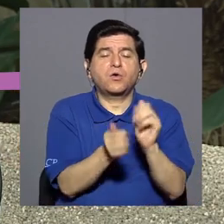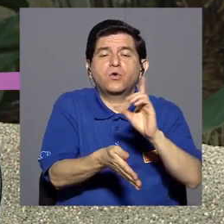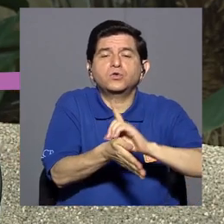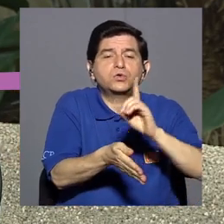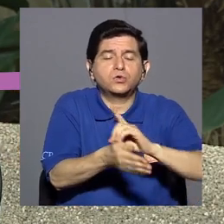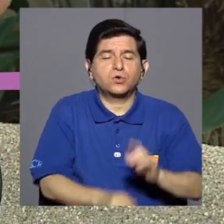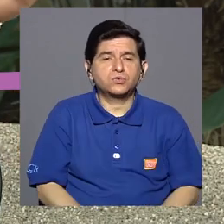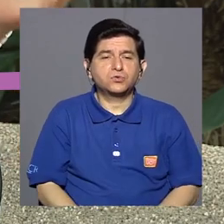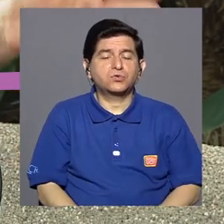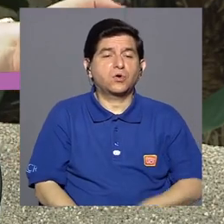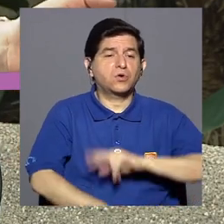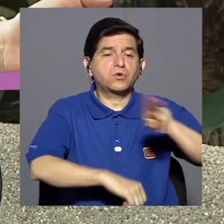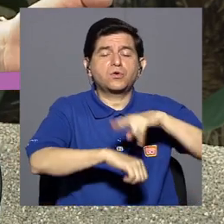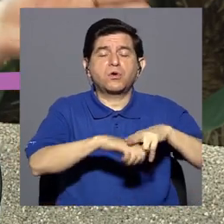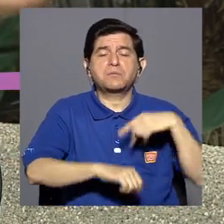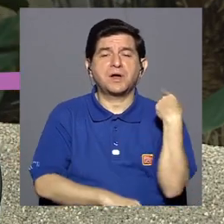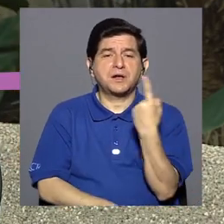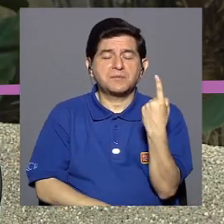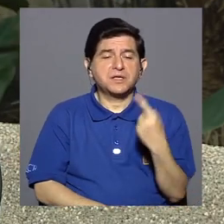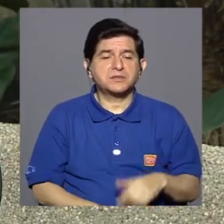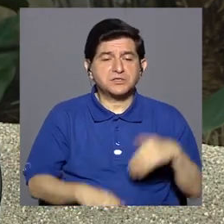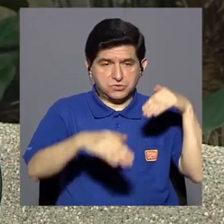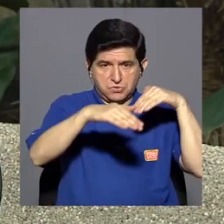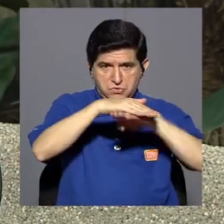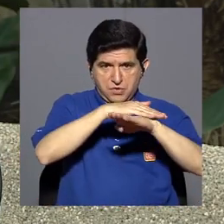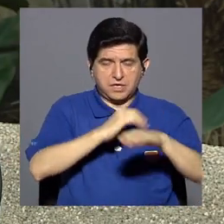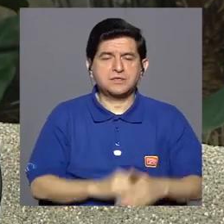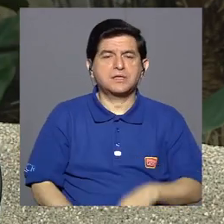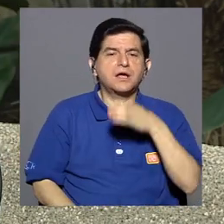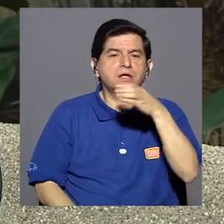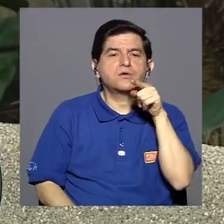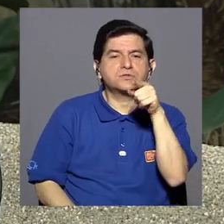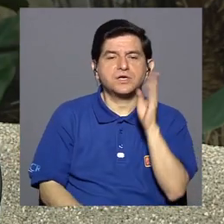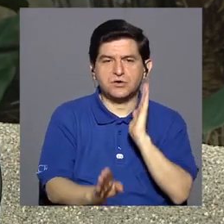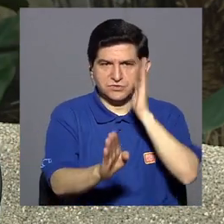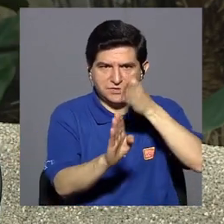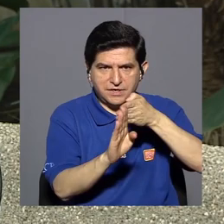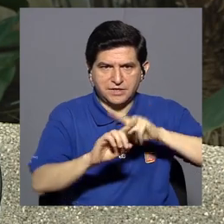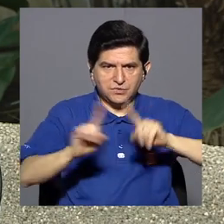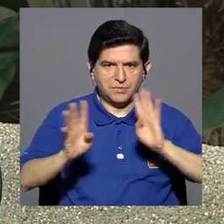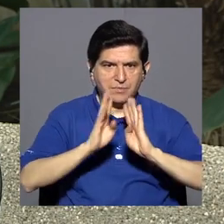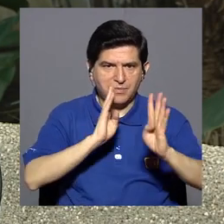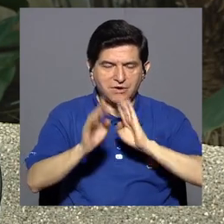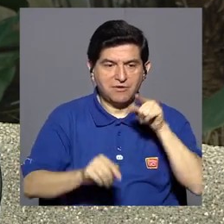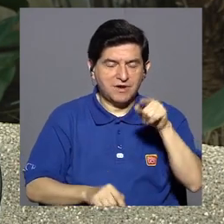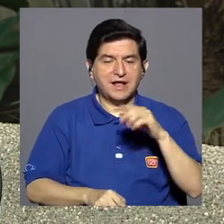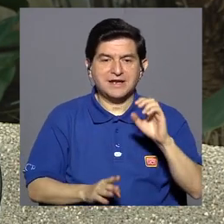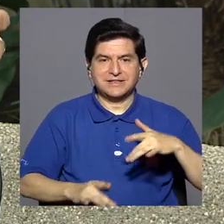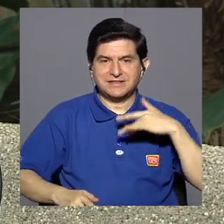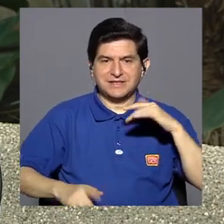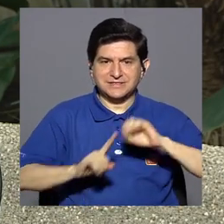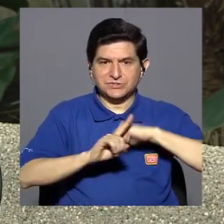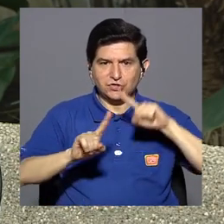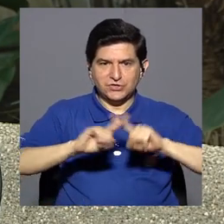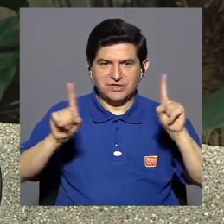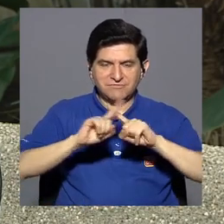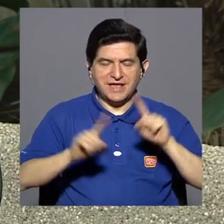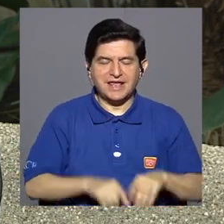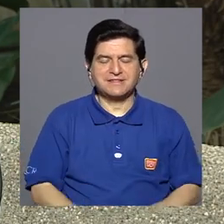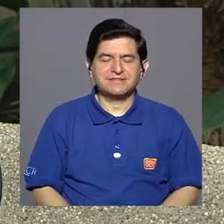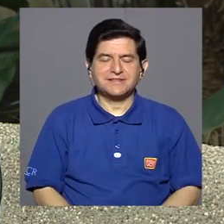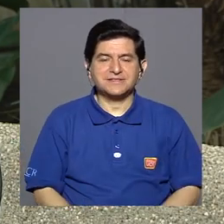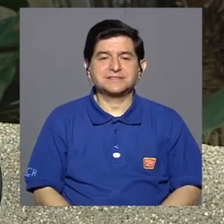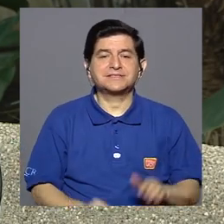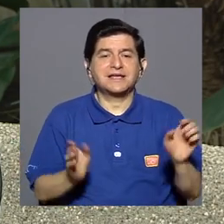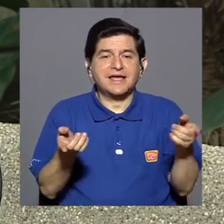médico y entra generalmente solo, se le dan las recomendaciones a usted. Sin embargo, cuando estamos hablando de estos grandes síndromes, como es el